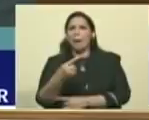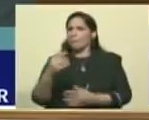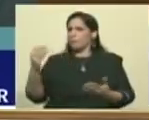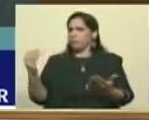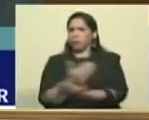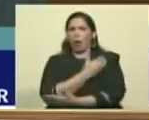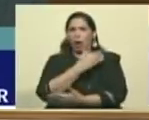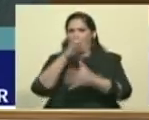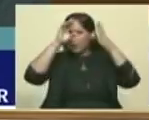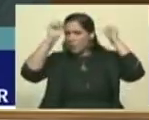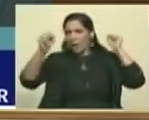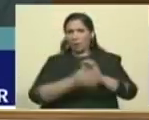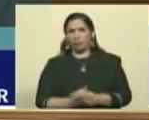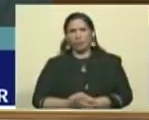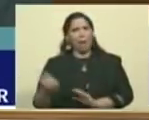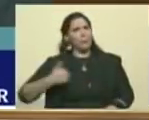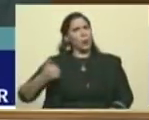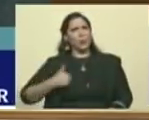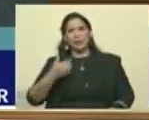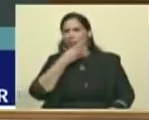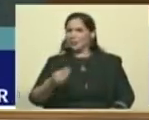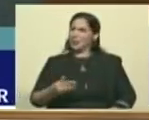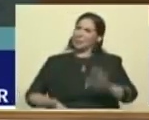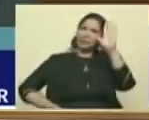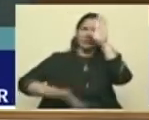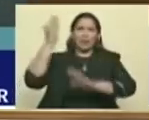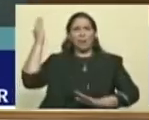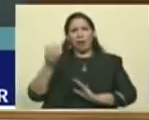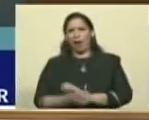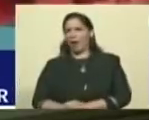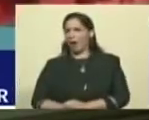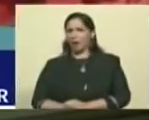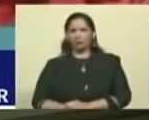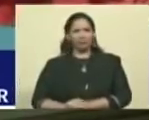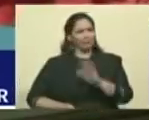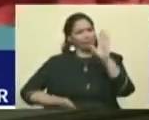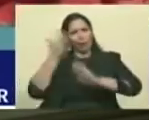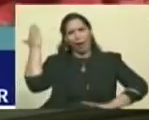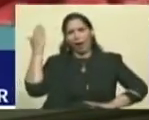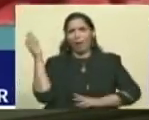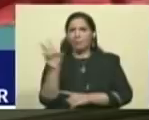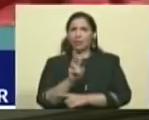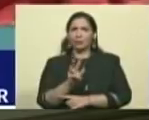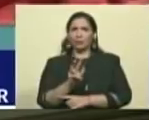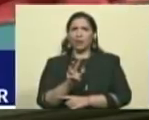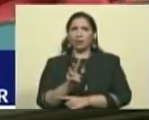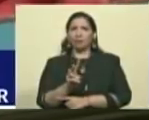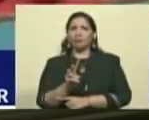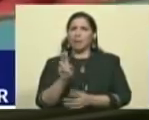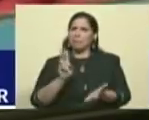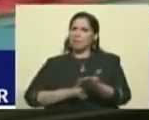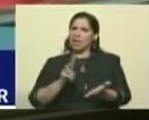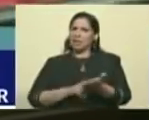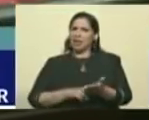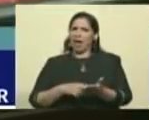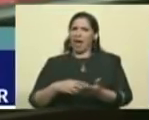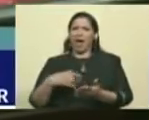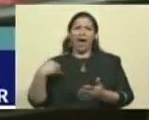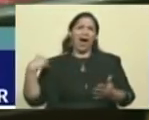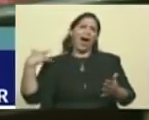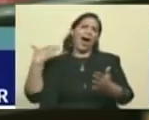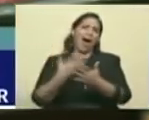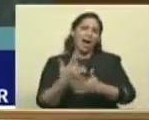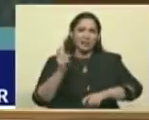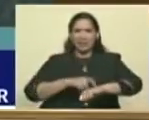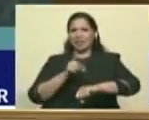Aprovechen diciembre y se van. Recuerdan sus cosas. En verdad, hace tiempo que no tenemos ningún tipo de relaciones con